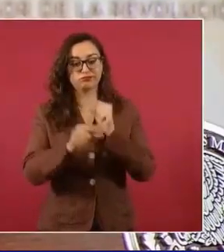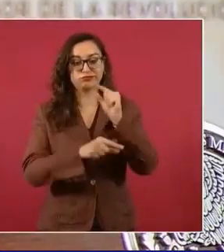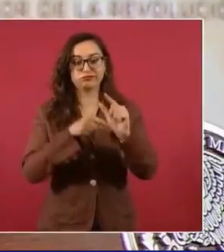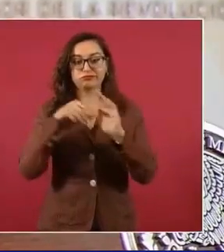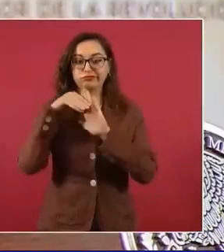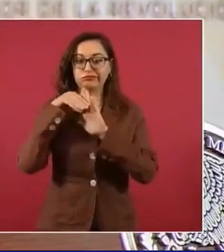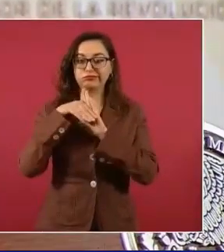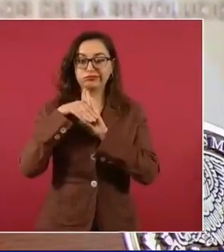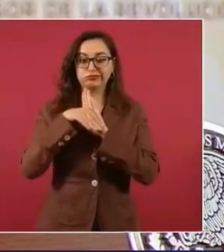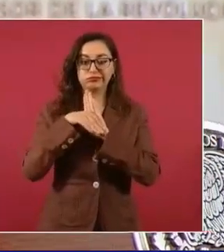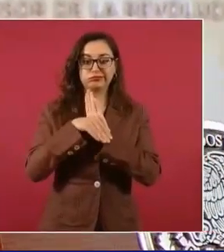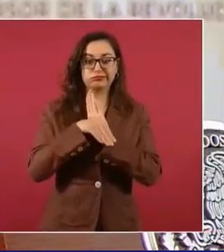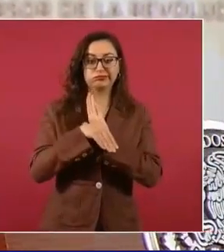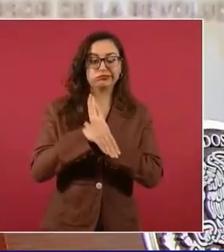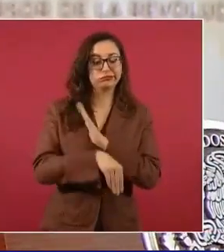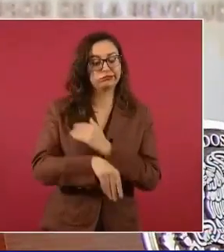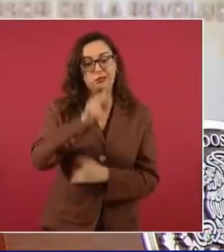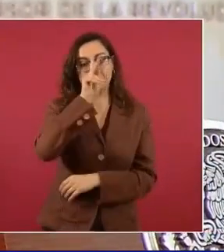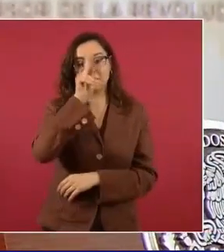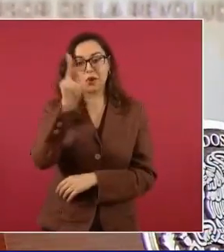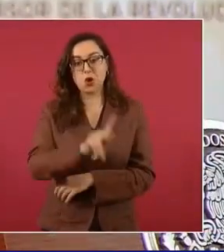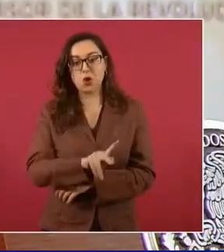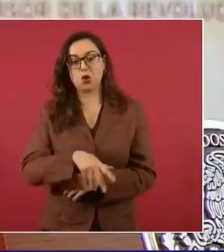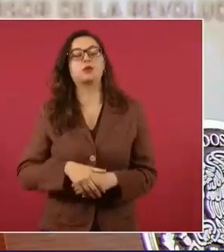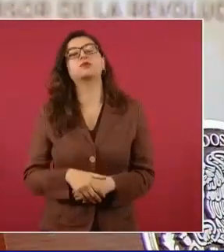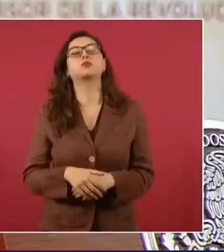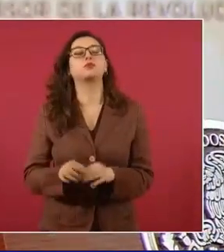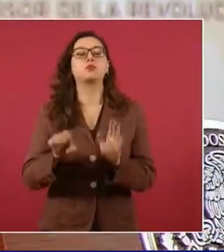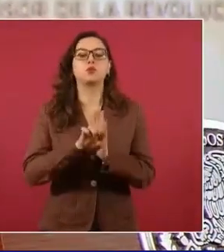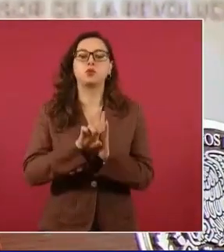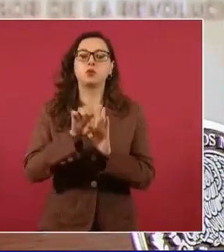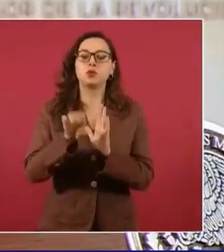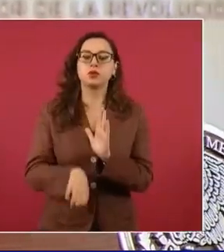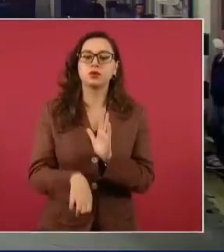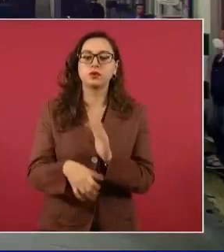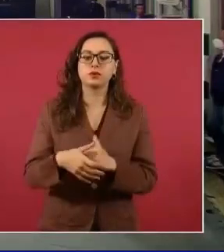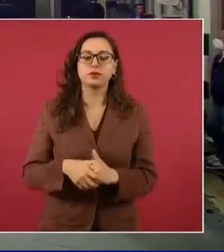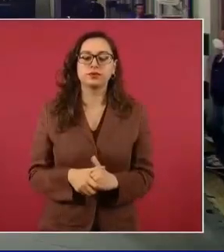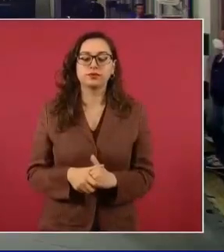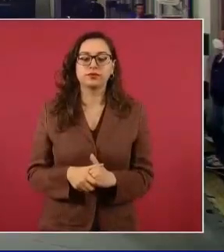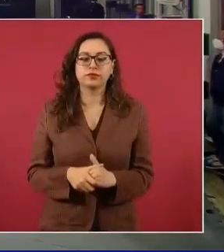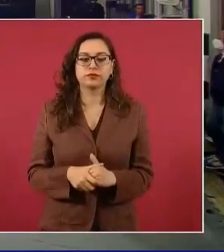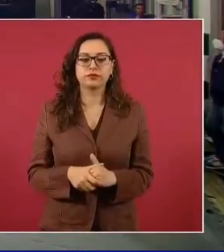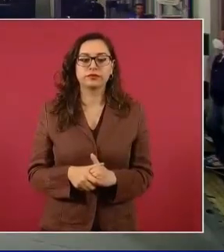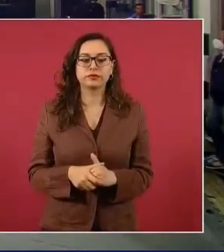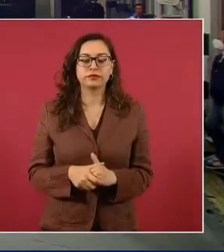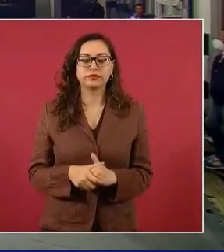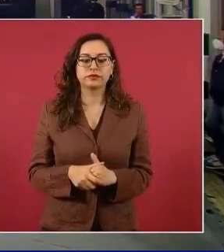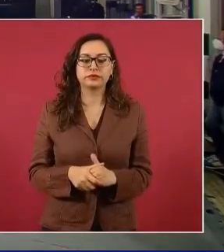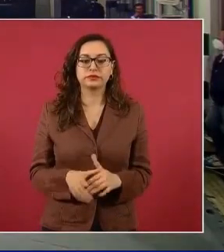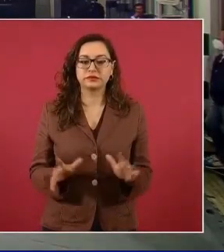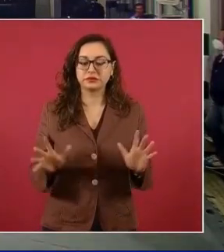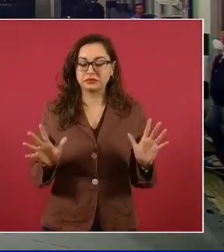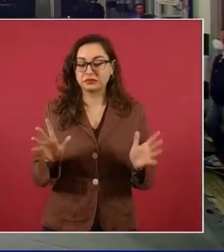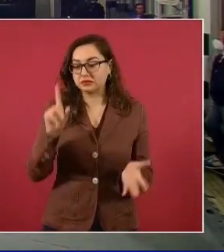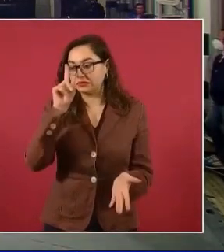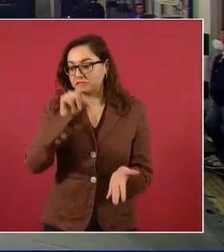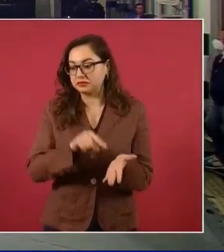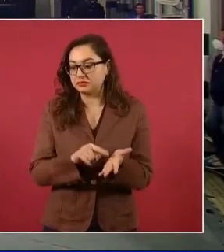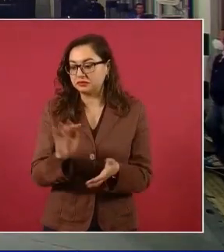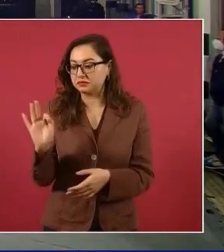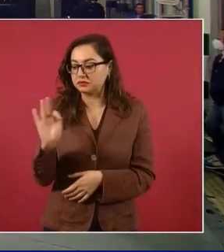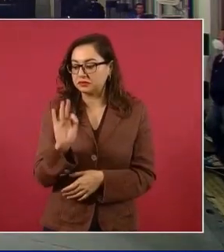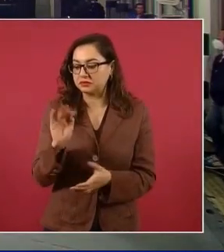Es como si se tratara, lo mejor tienen más rigor periodístico,